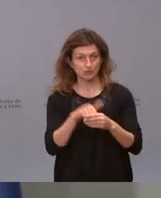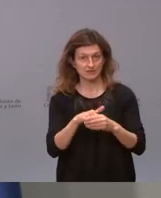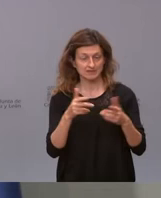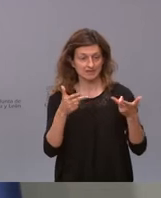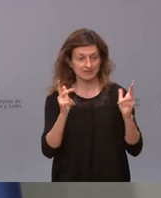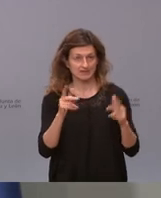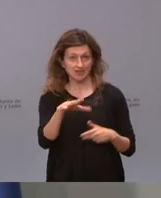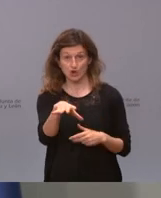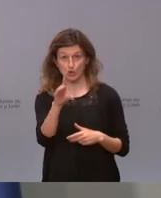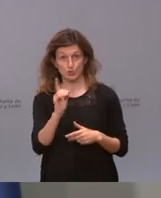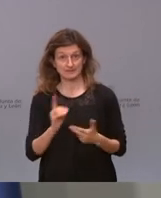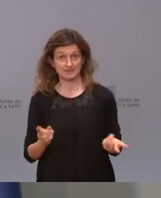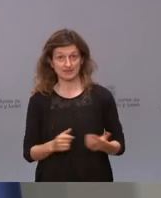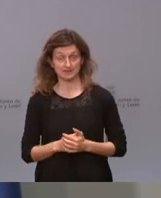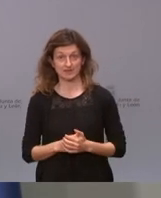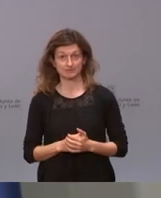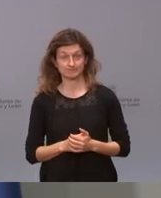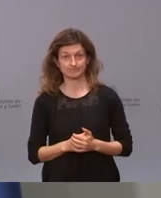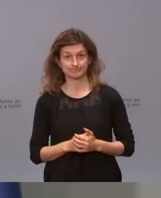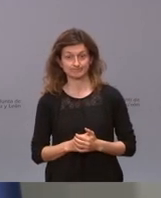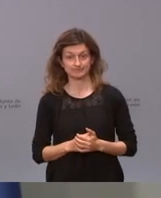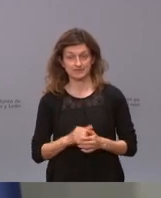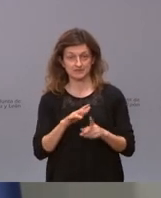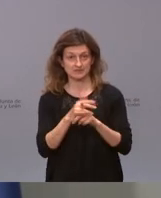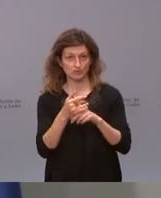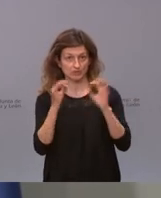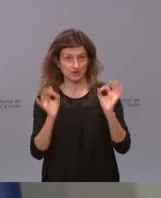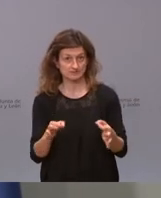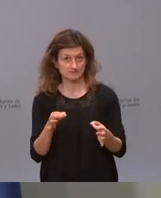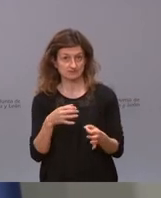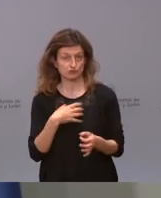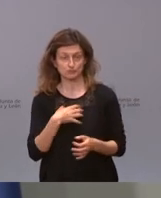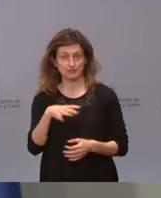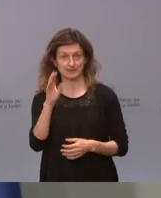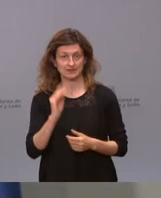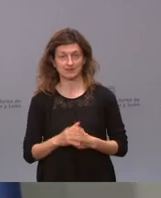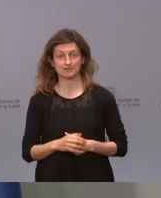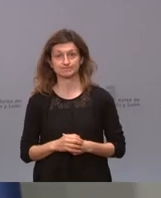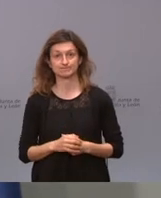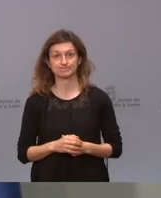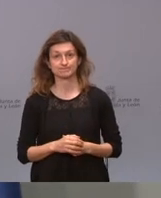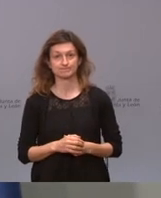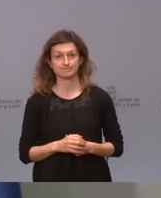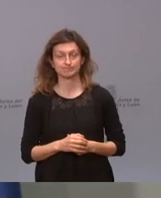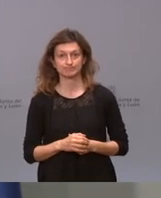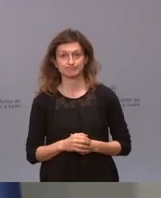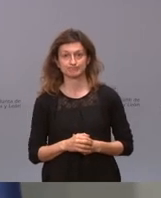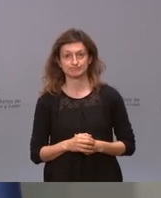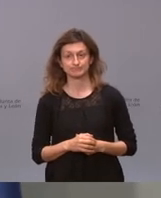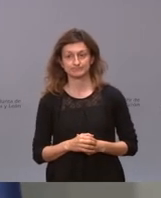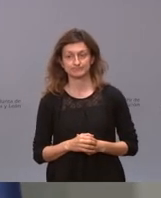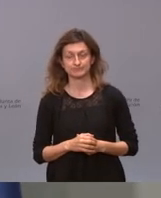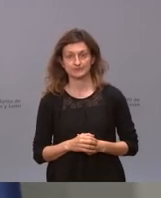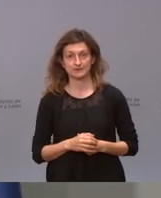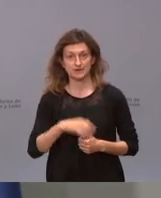entienda que haya una situación de equidistancia con ese mensaje dicho esto sobre si la gente